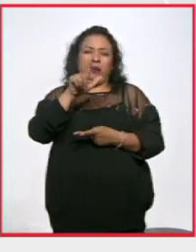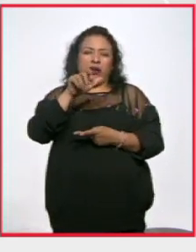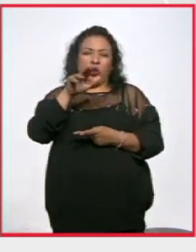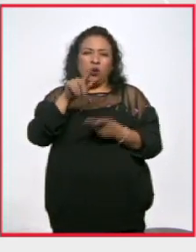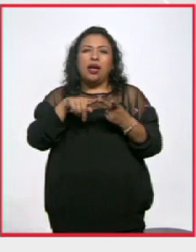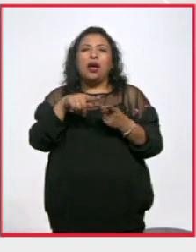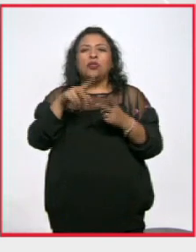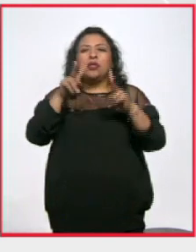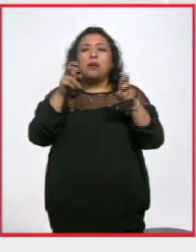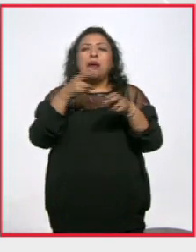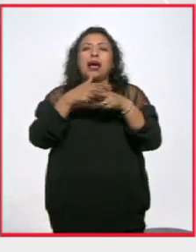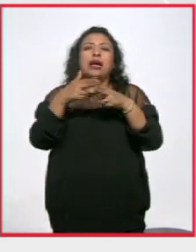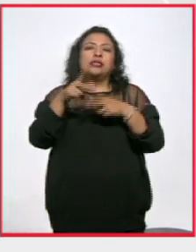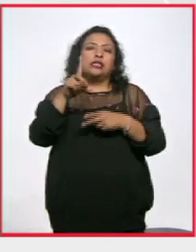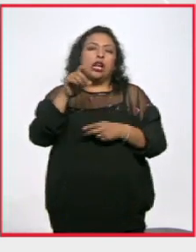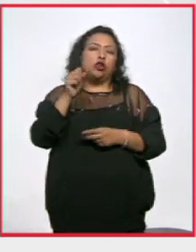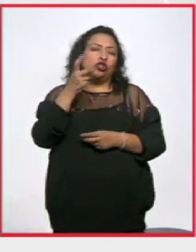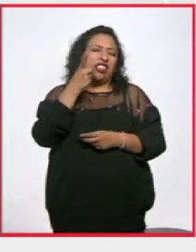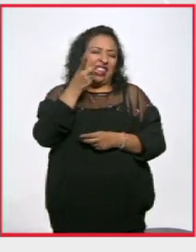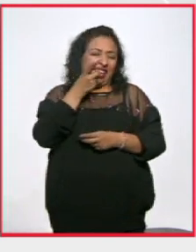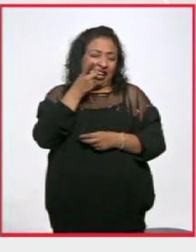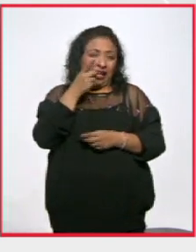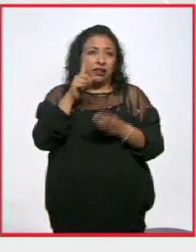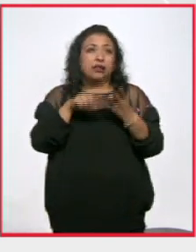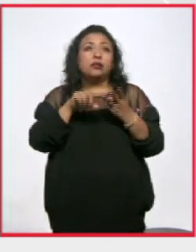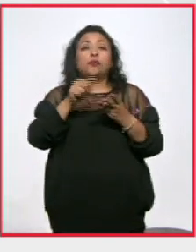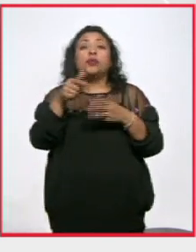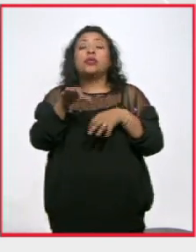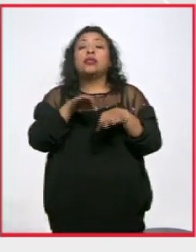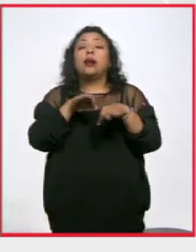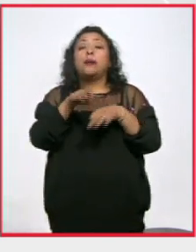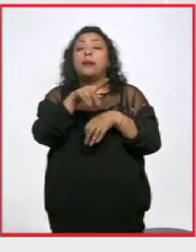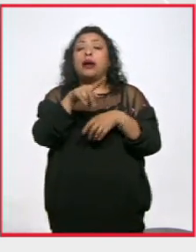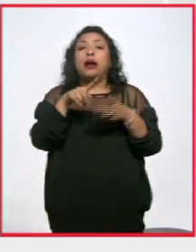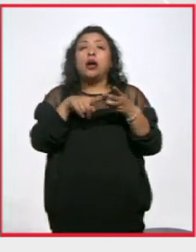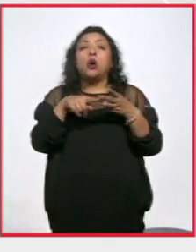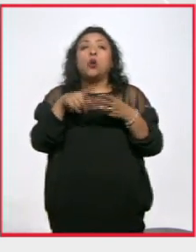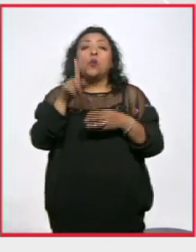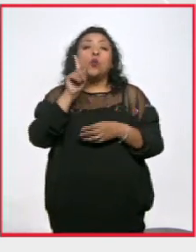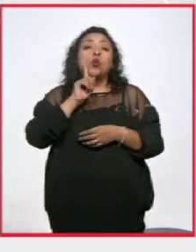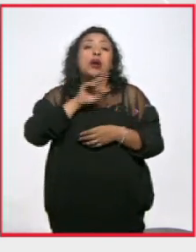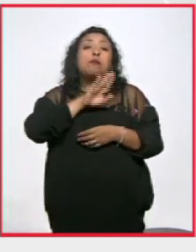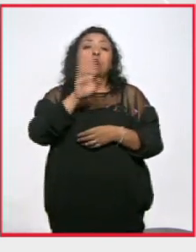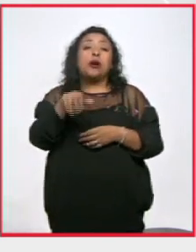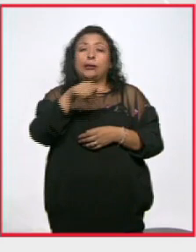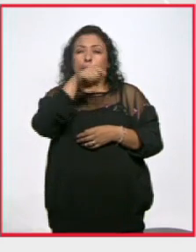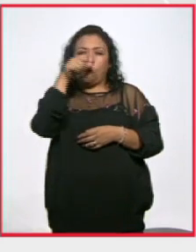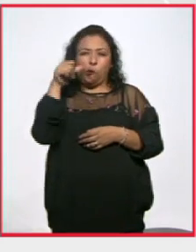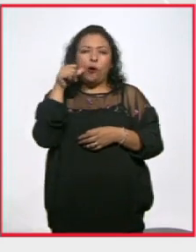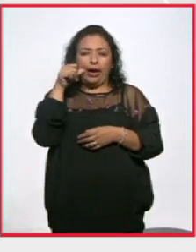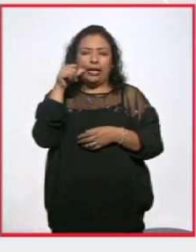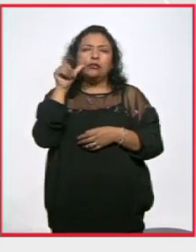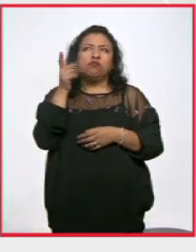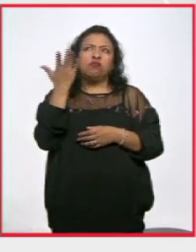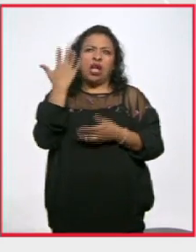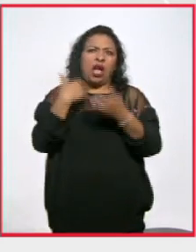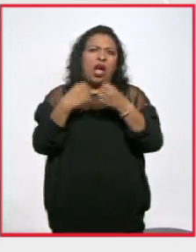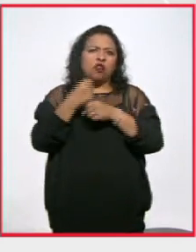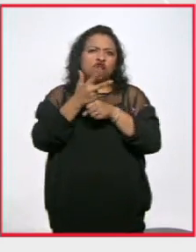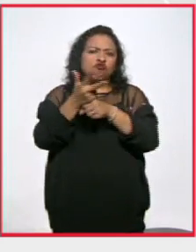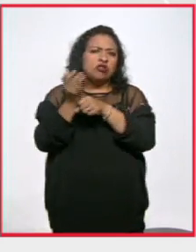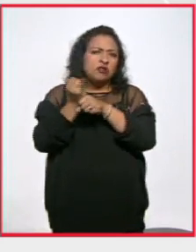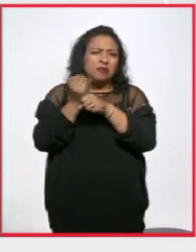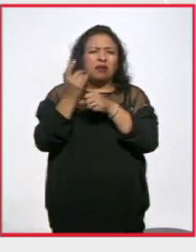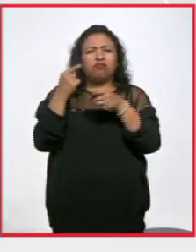los Dientes, por ejemplo. Está el trabajo este de las muertes de Juárez, que también se realizó ya hace bastantes años.